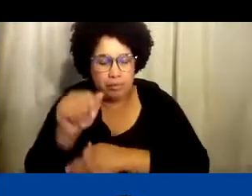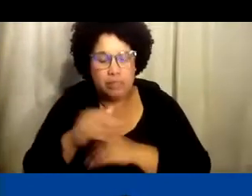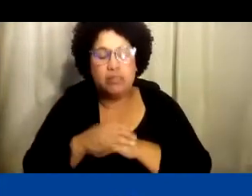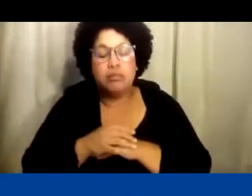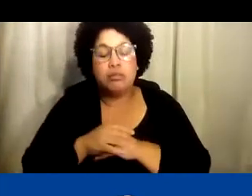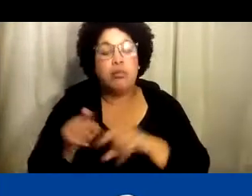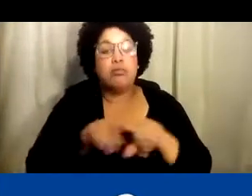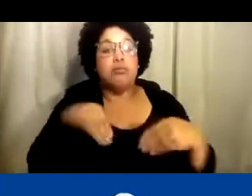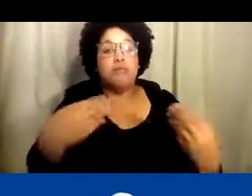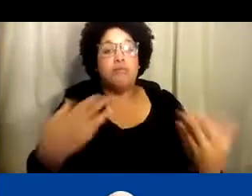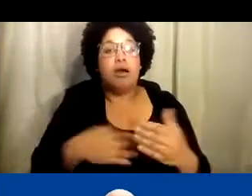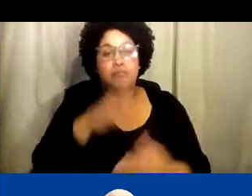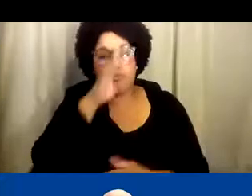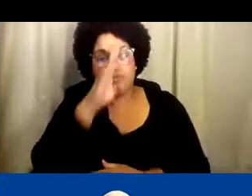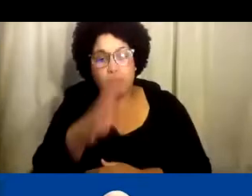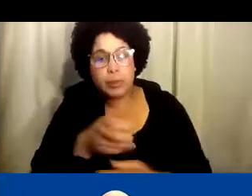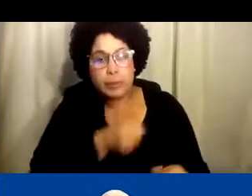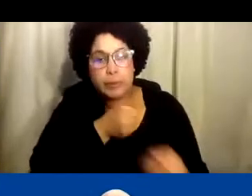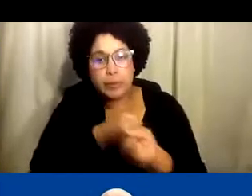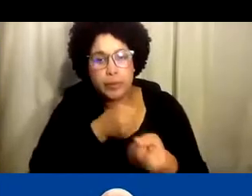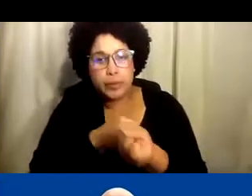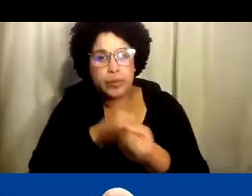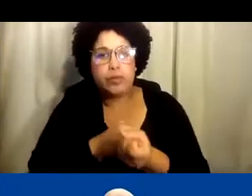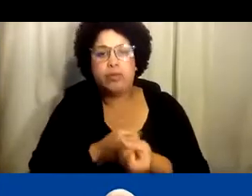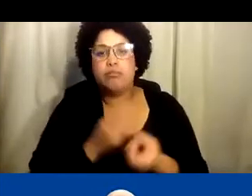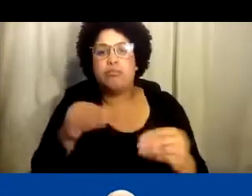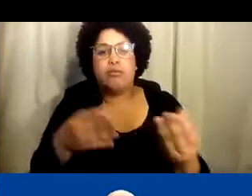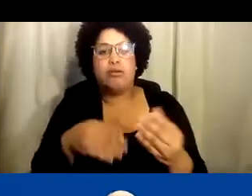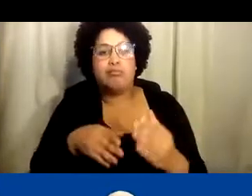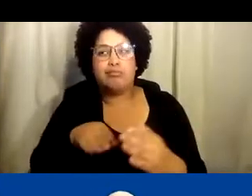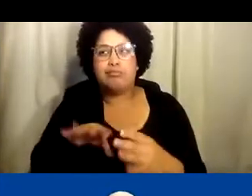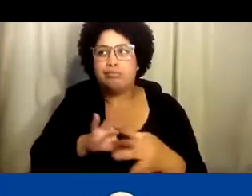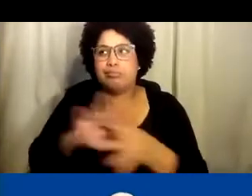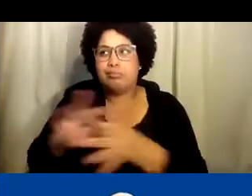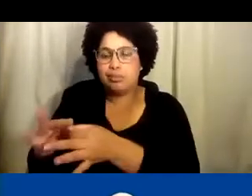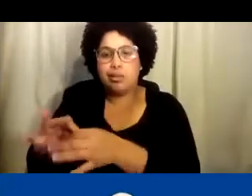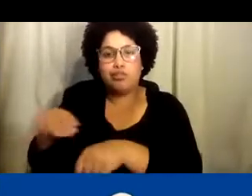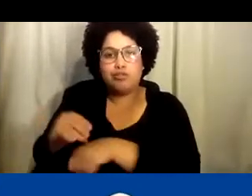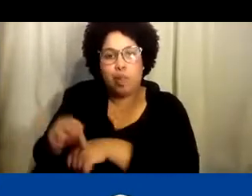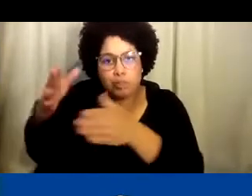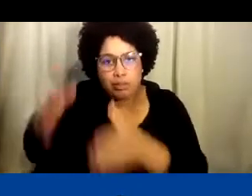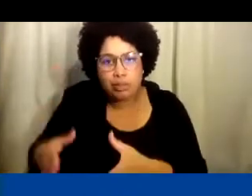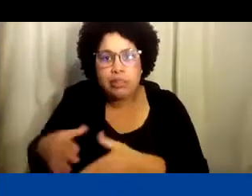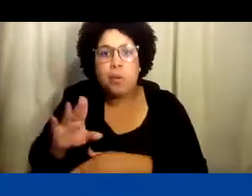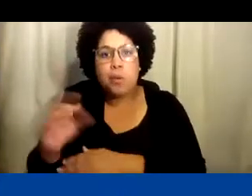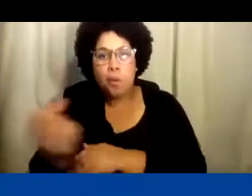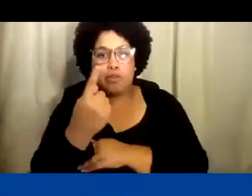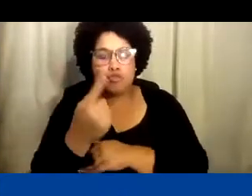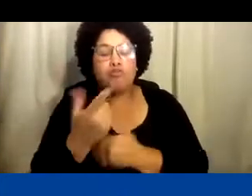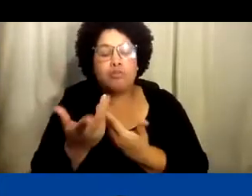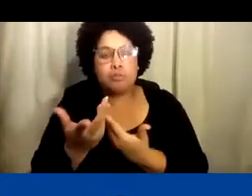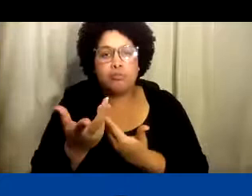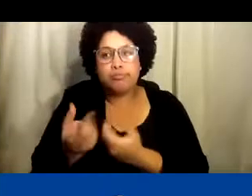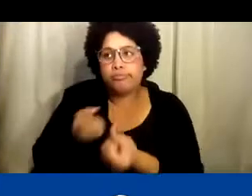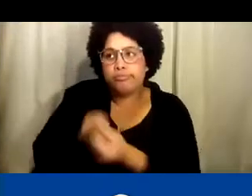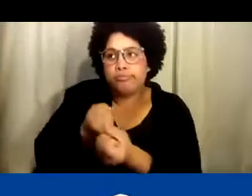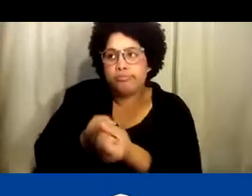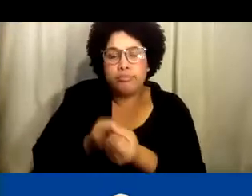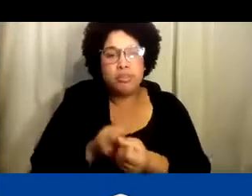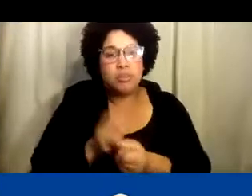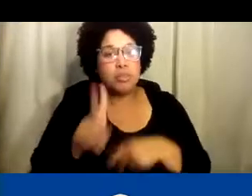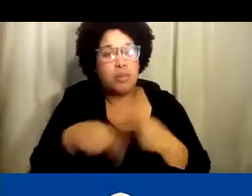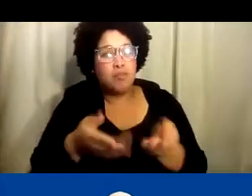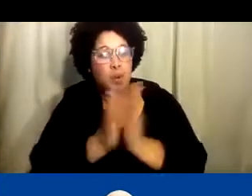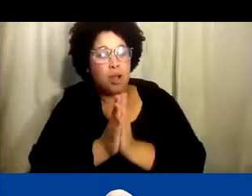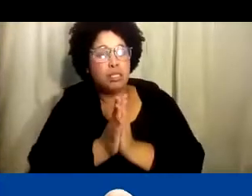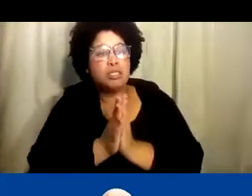apoyar a esas personas con discapacidades. Ofrecemos servicios de apoyo directo o podemos conectarle con un consultor para responder a sus preguntas.